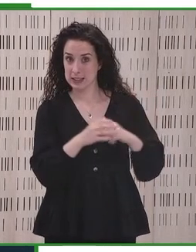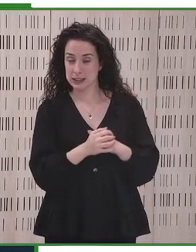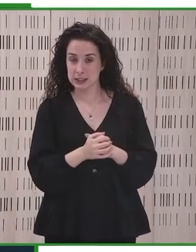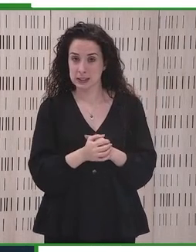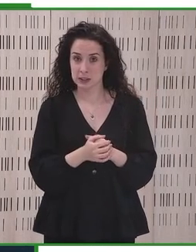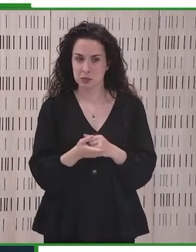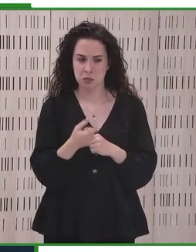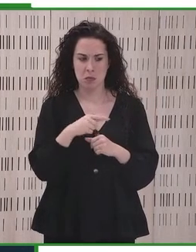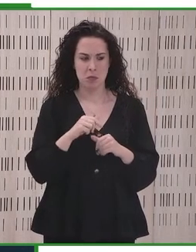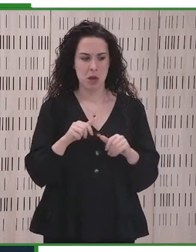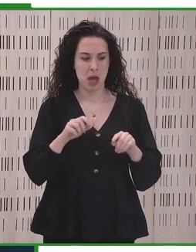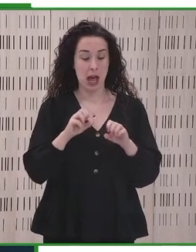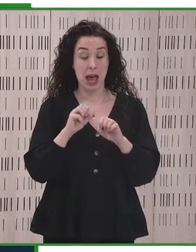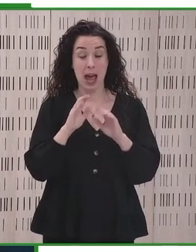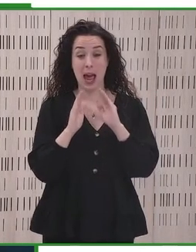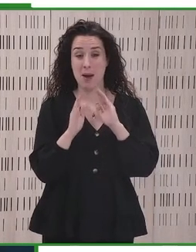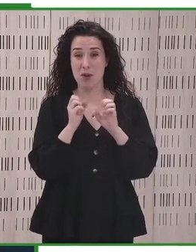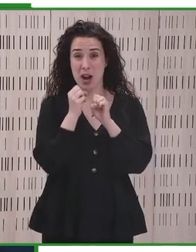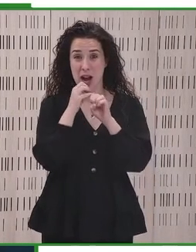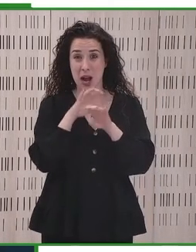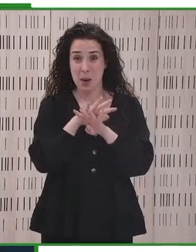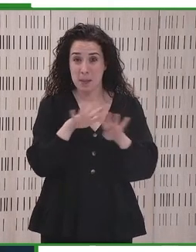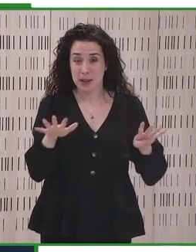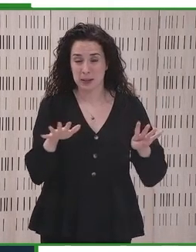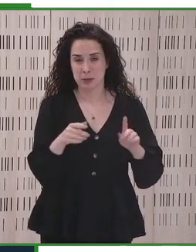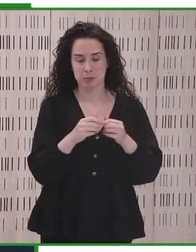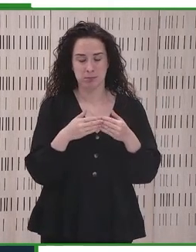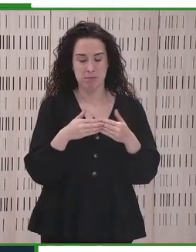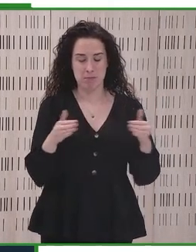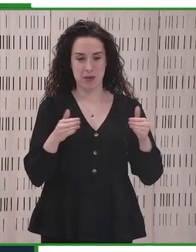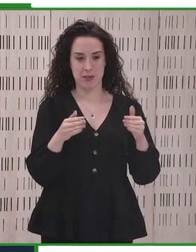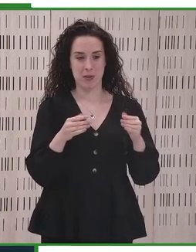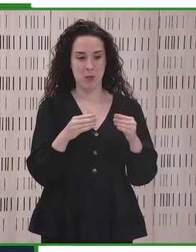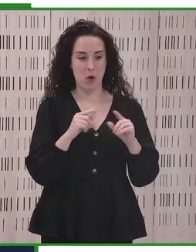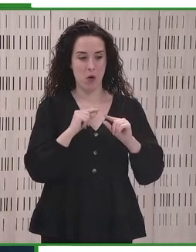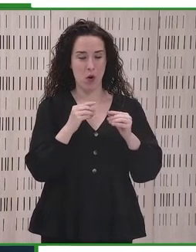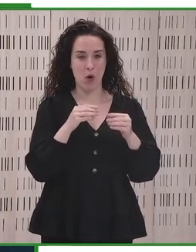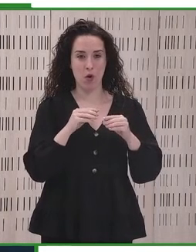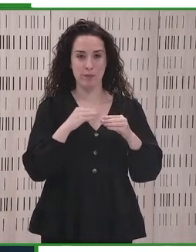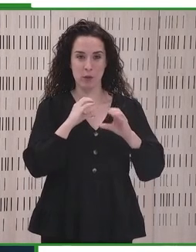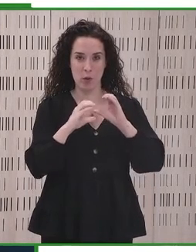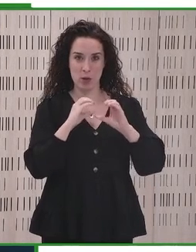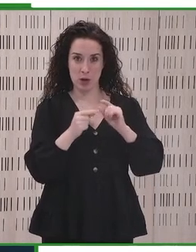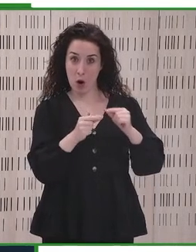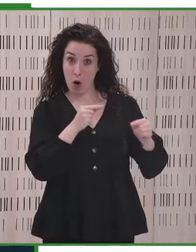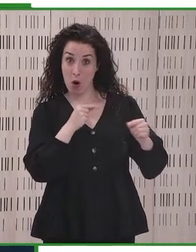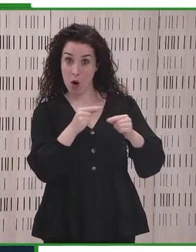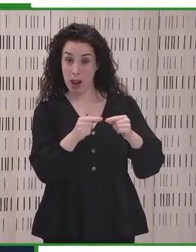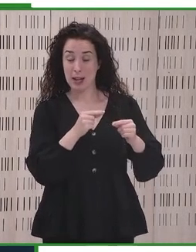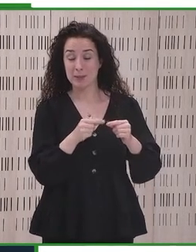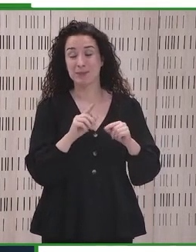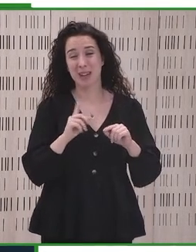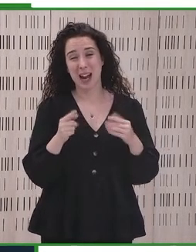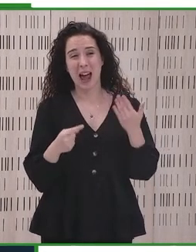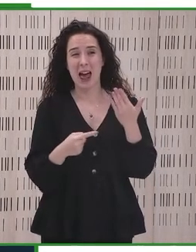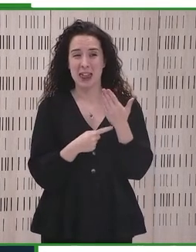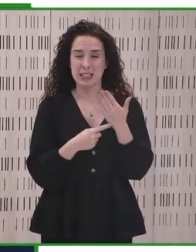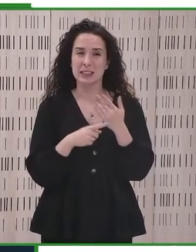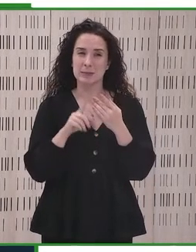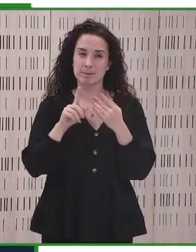videoconferencias, lo hemos visto durante la pandemia que ha facilitado la comunicación interpersonal.